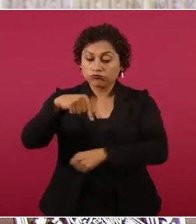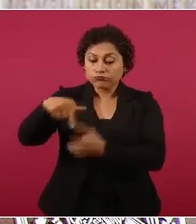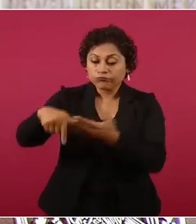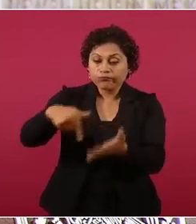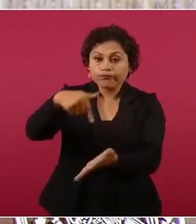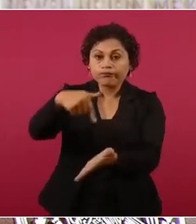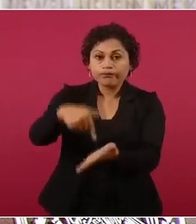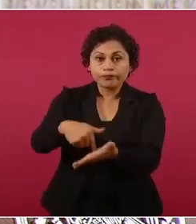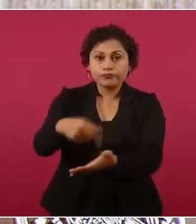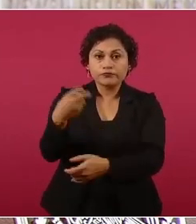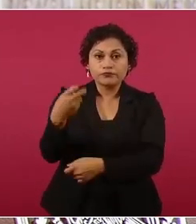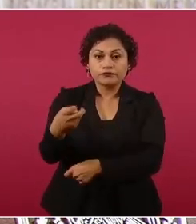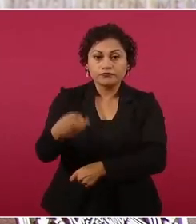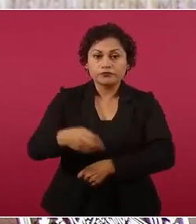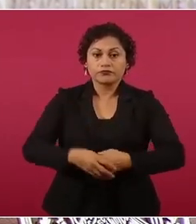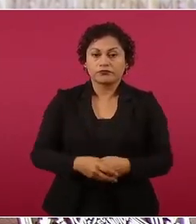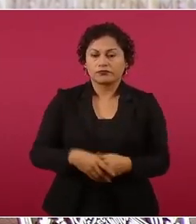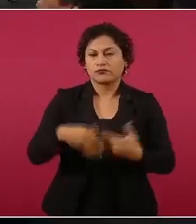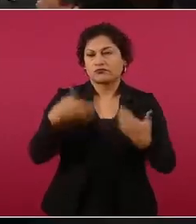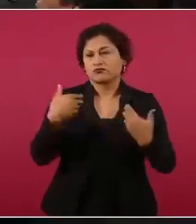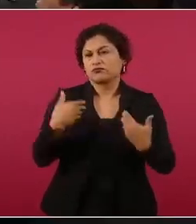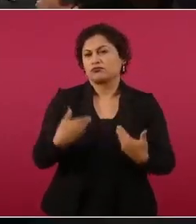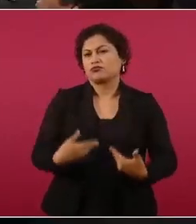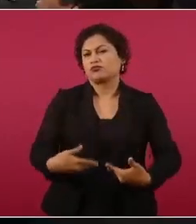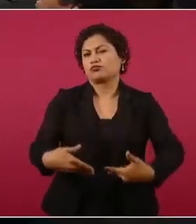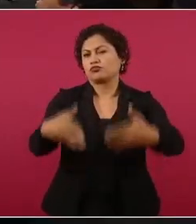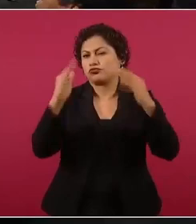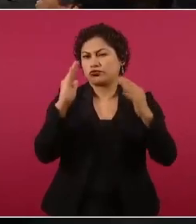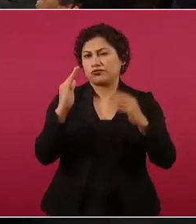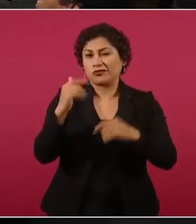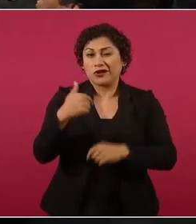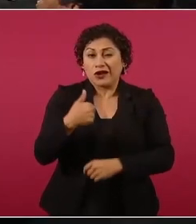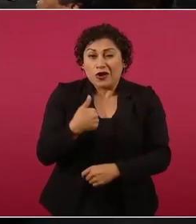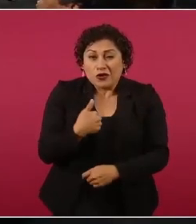he estado en todos lados,